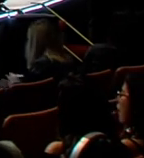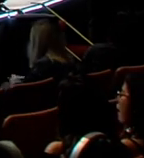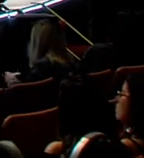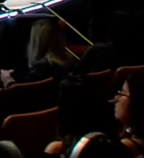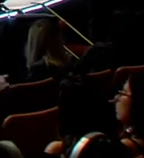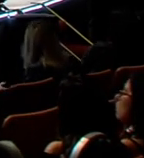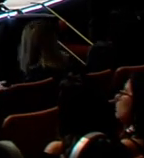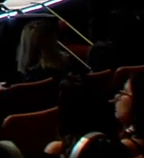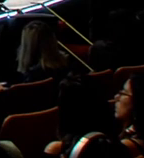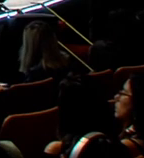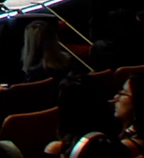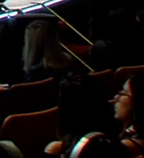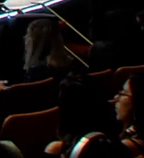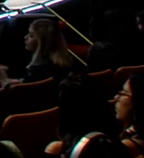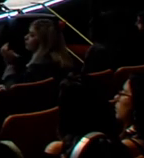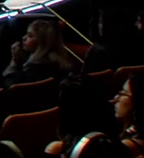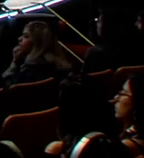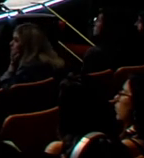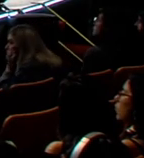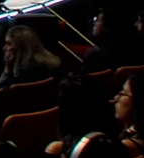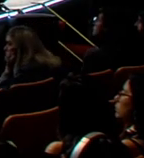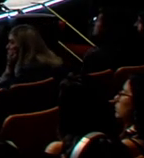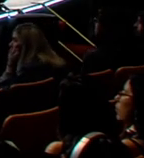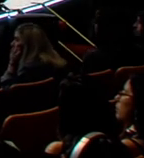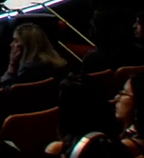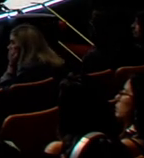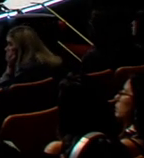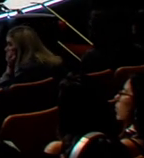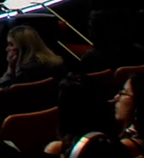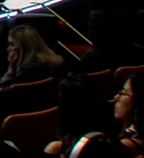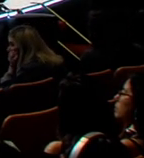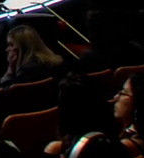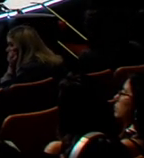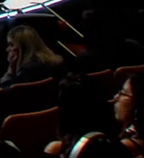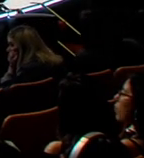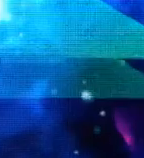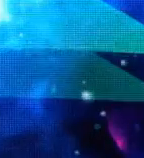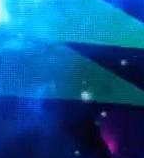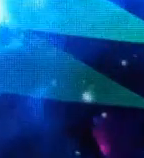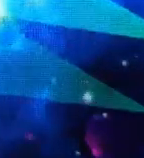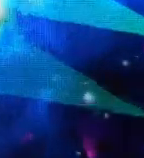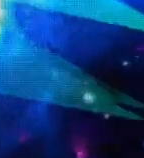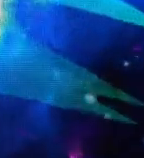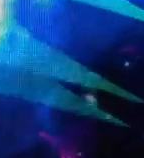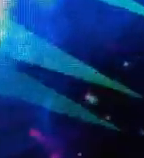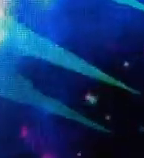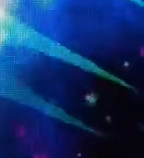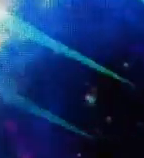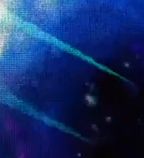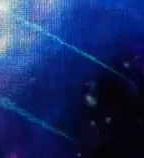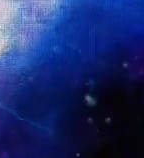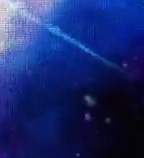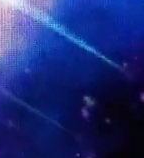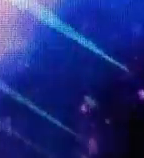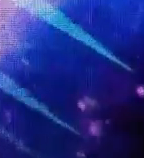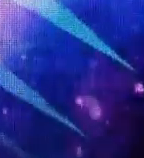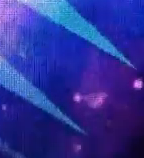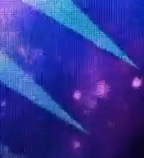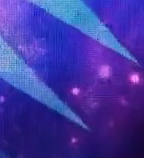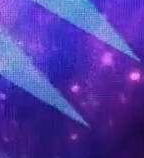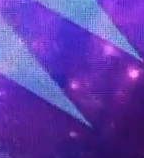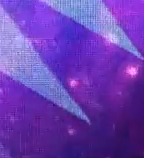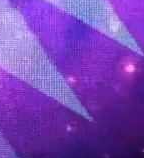cantidad de registraciones este año pasado. También artistas como Pearl Jam, que usa Fund2Action para